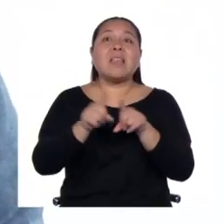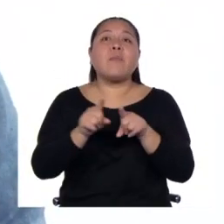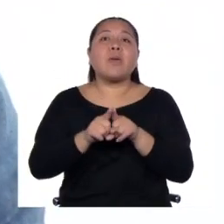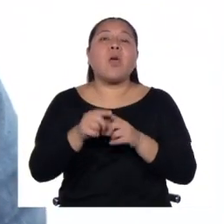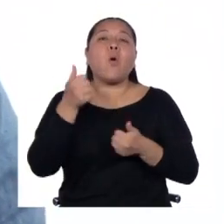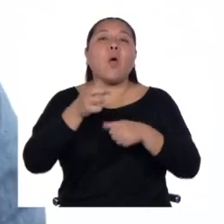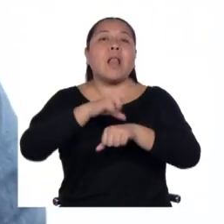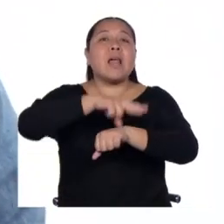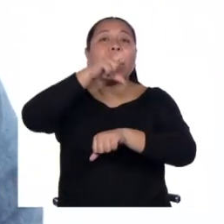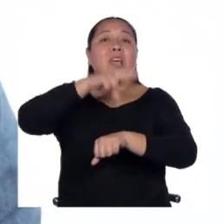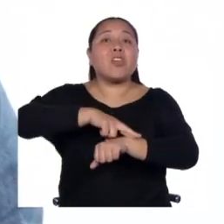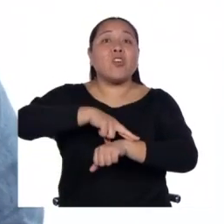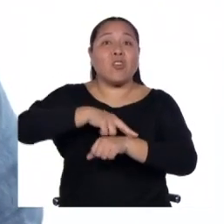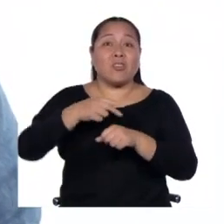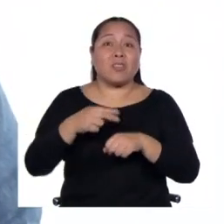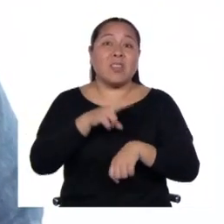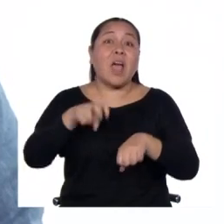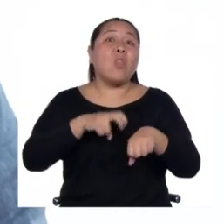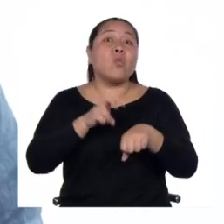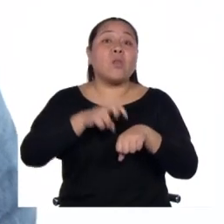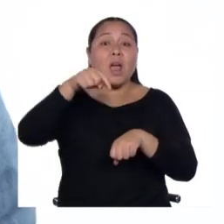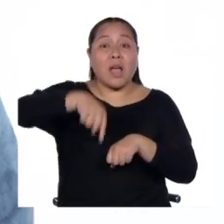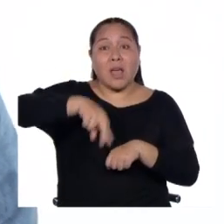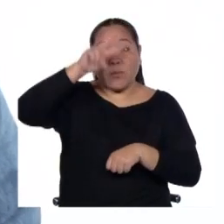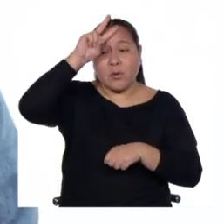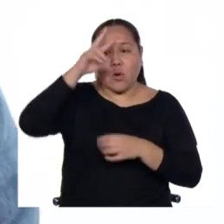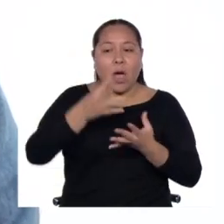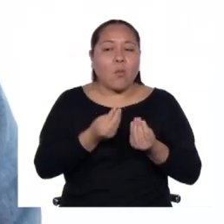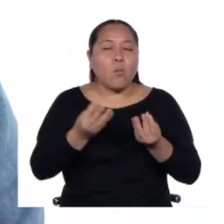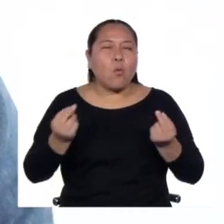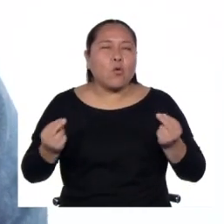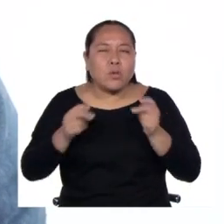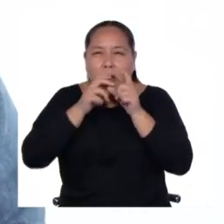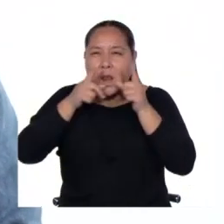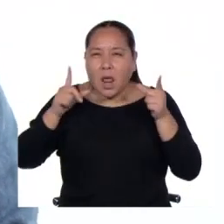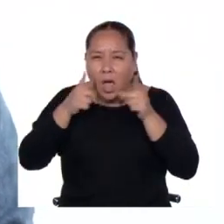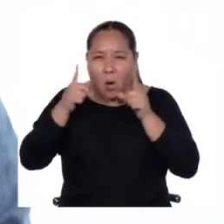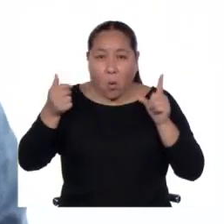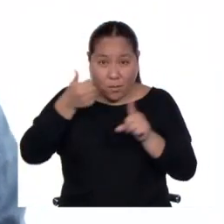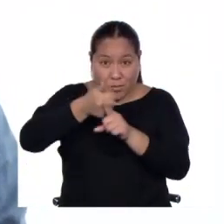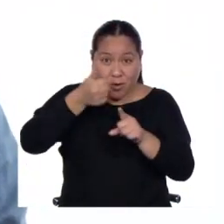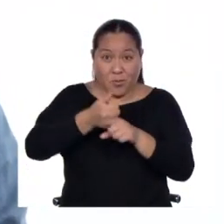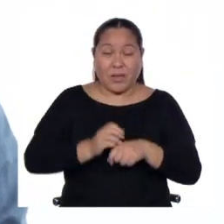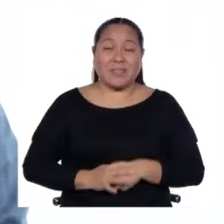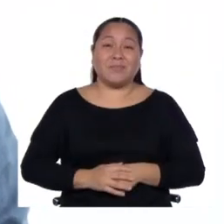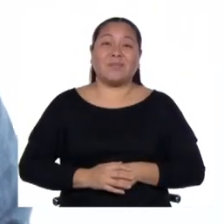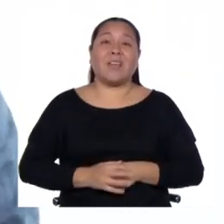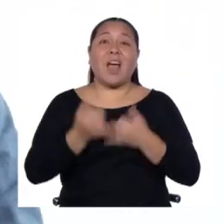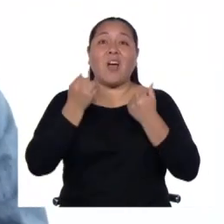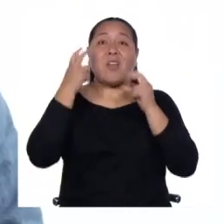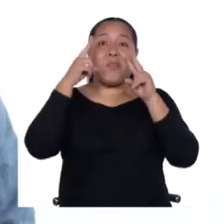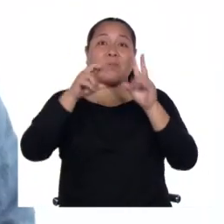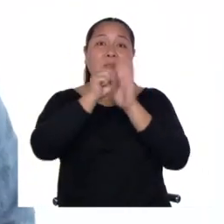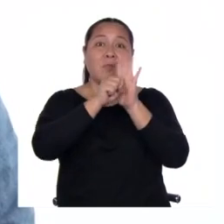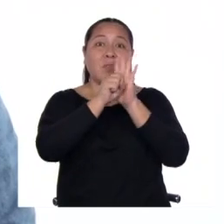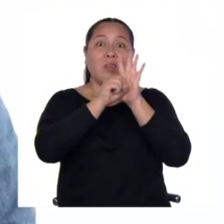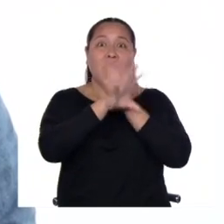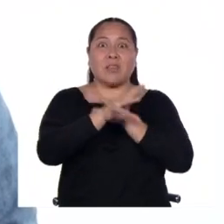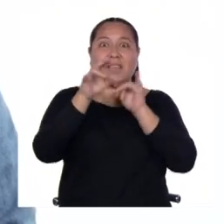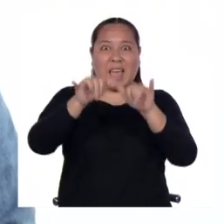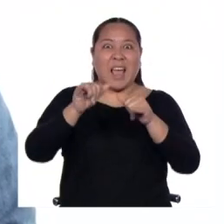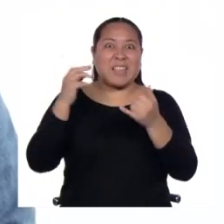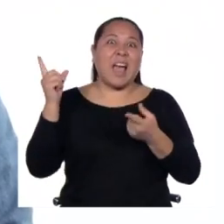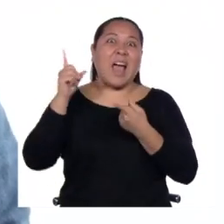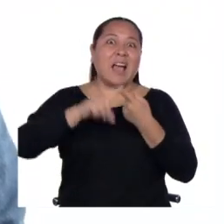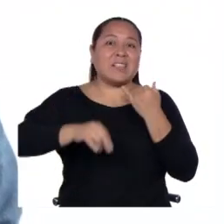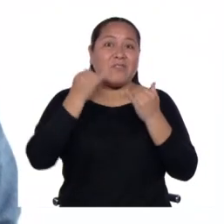región natural del Perú hay mayor cantidad de lenguas originarias? Ahora sí, vamos con el video. Ah, y quédense hasta el